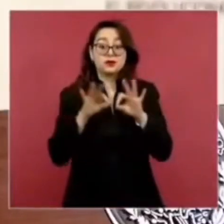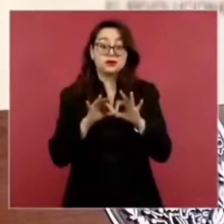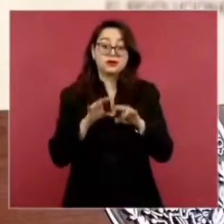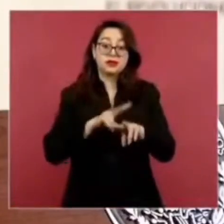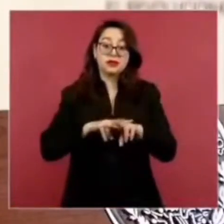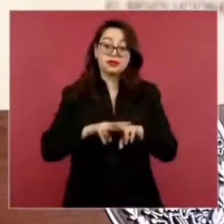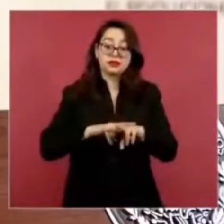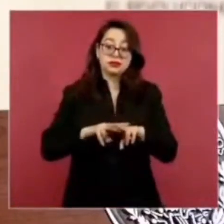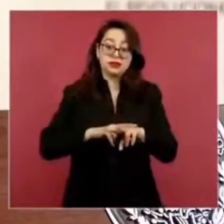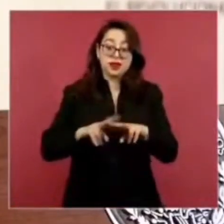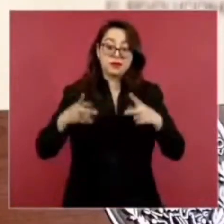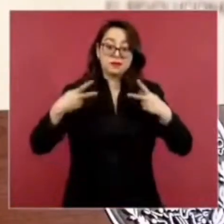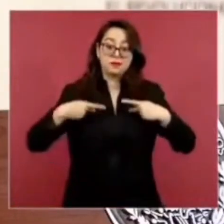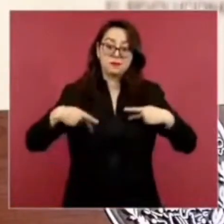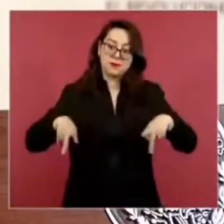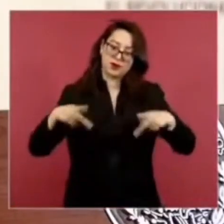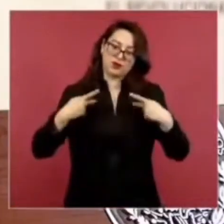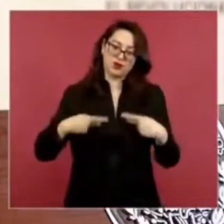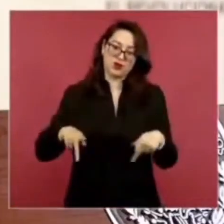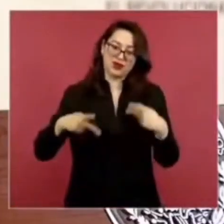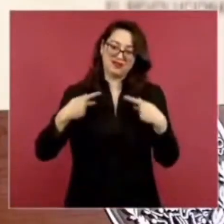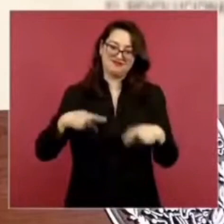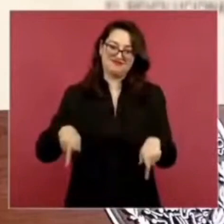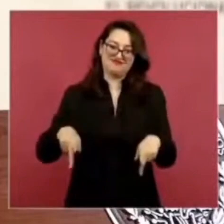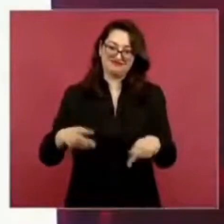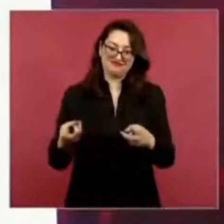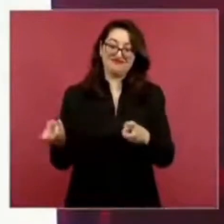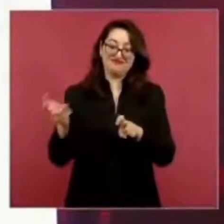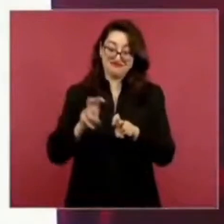los horarios para trenes de pasajeros